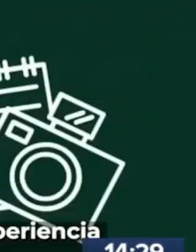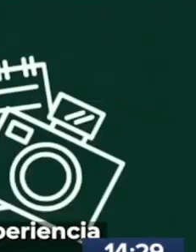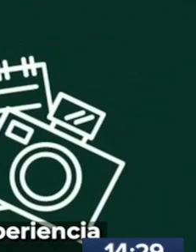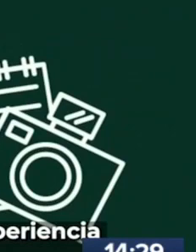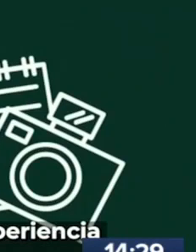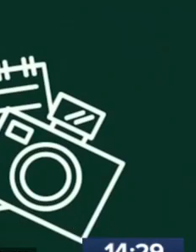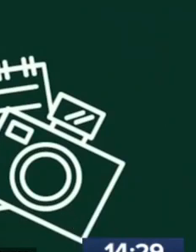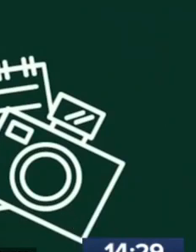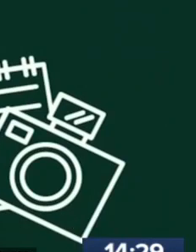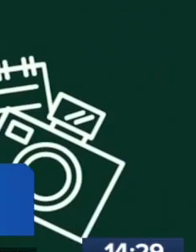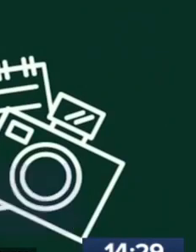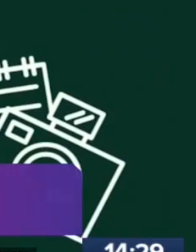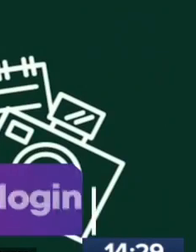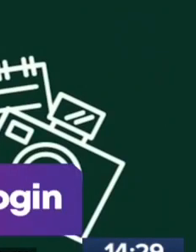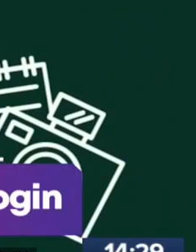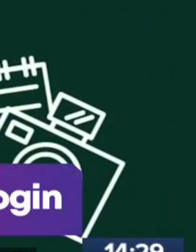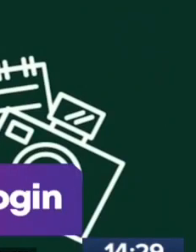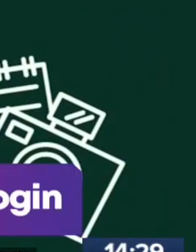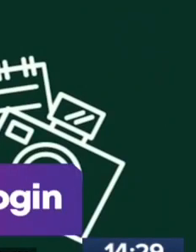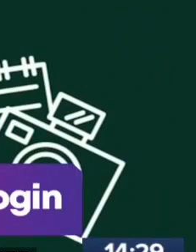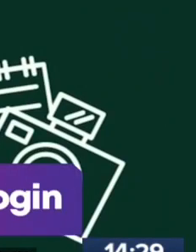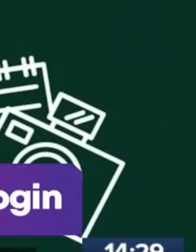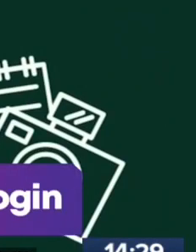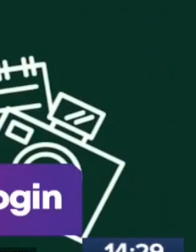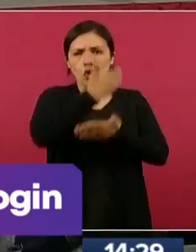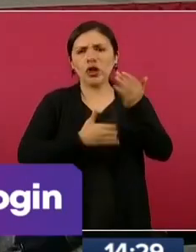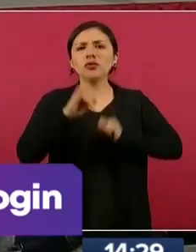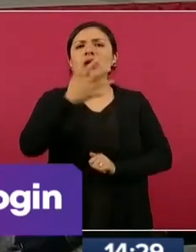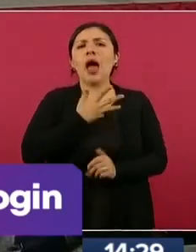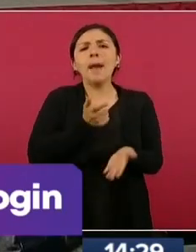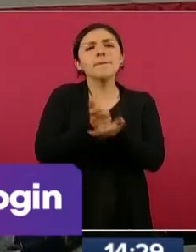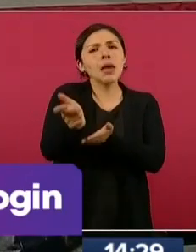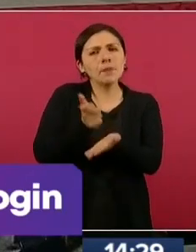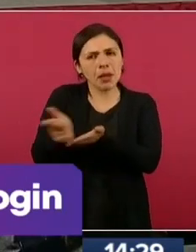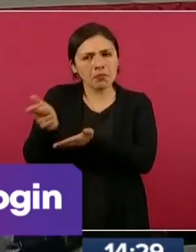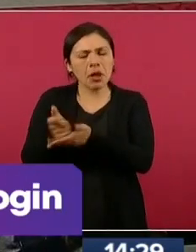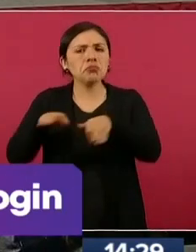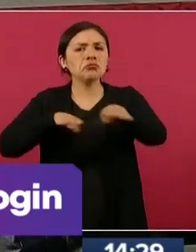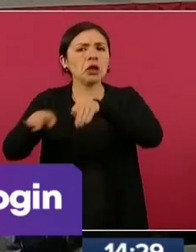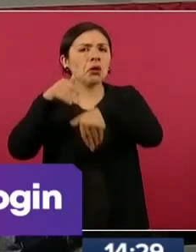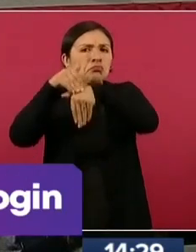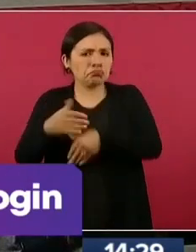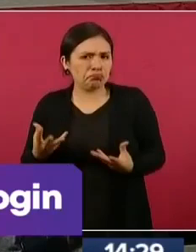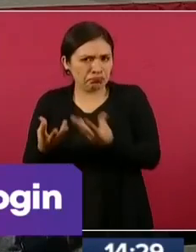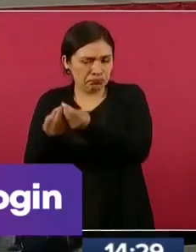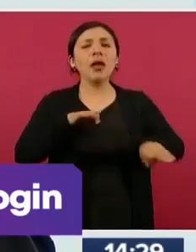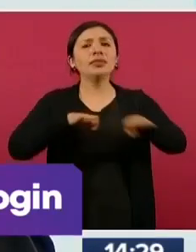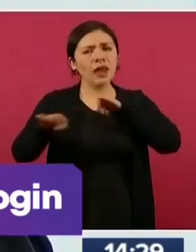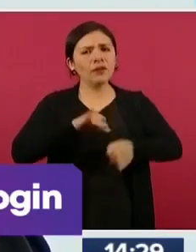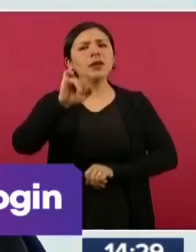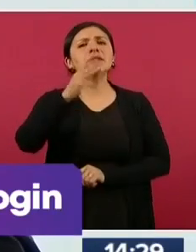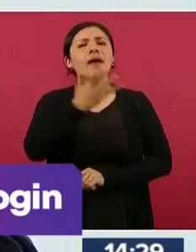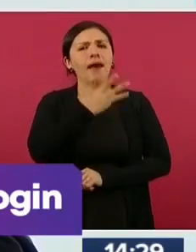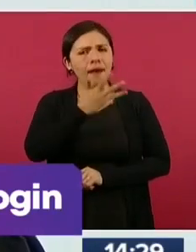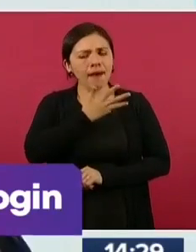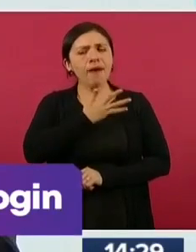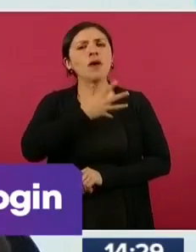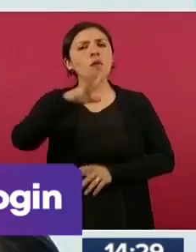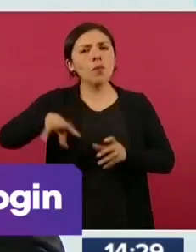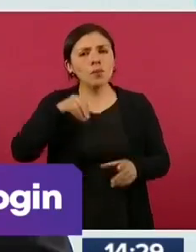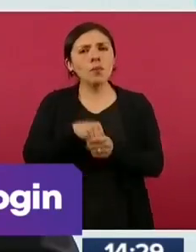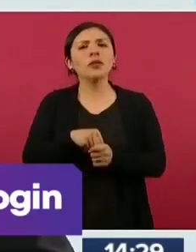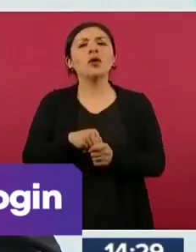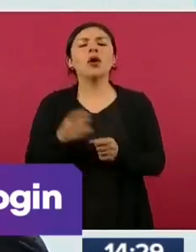publicidad que tiene el gobierno federal. Los interesados ya pueden registrarse en la página que aparece en su